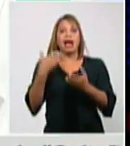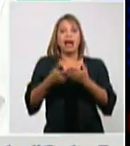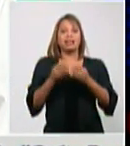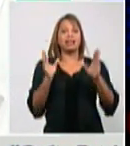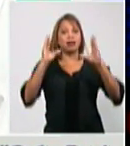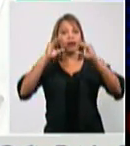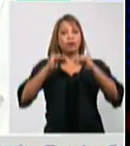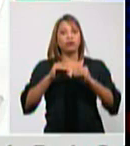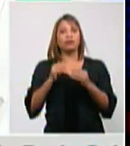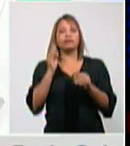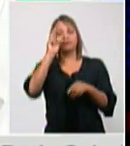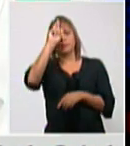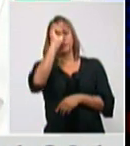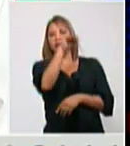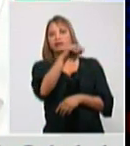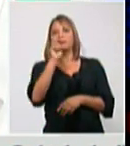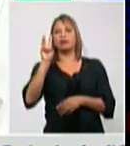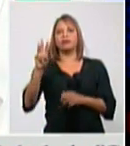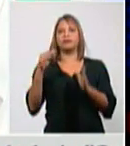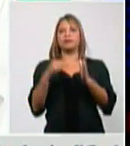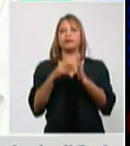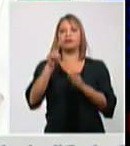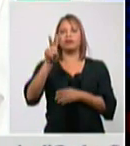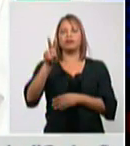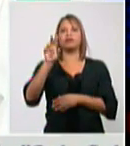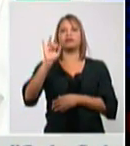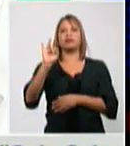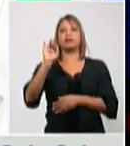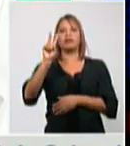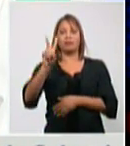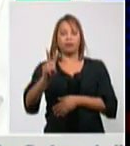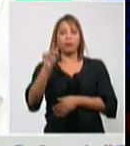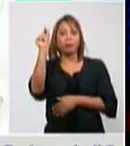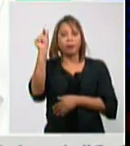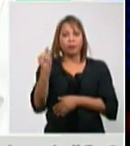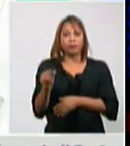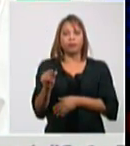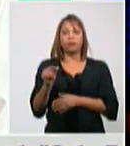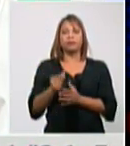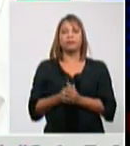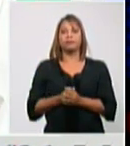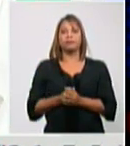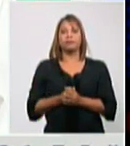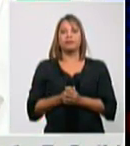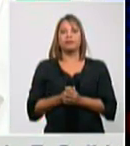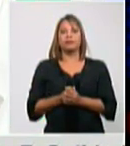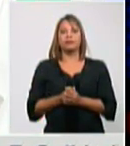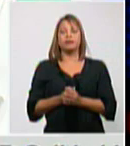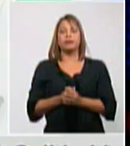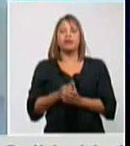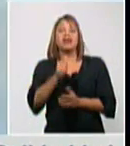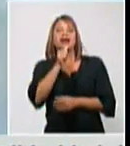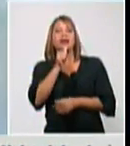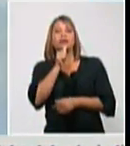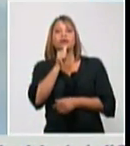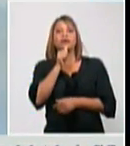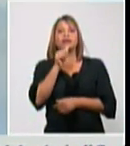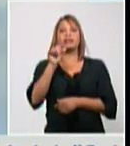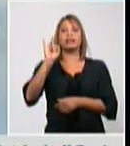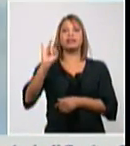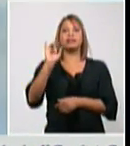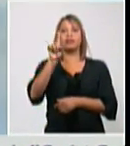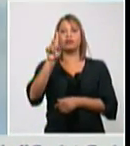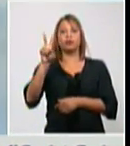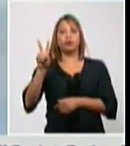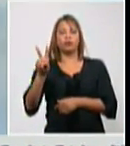3.272 pacientes, de ellos sospechosos 712, estamos hablando de